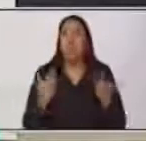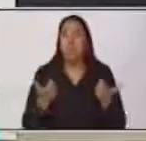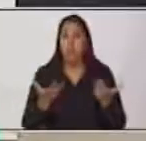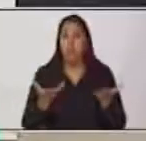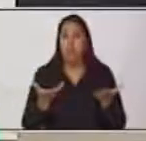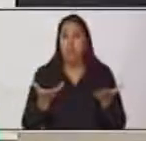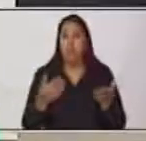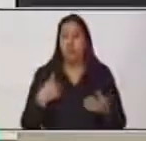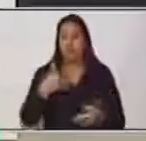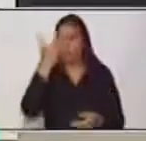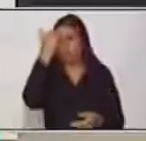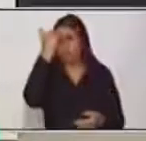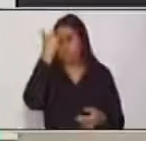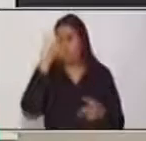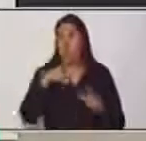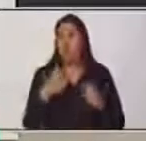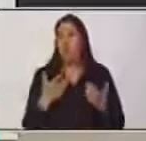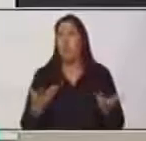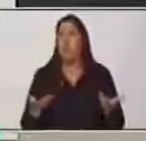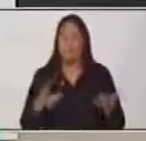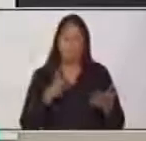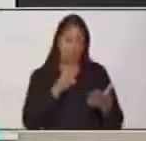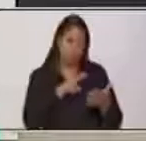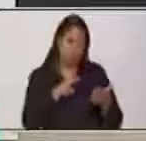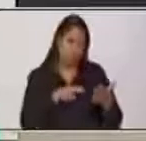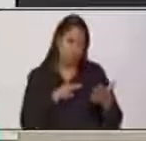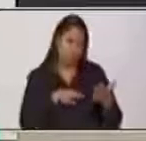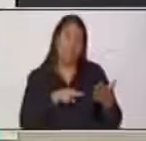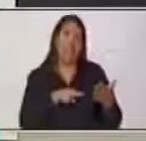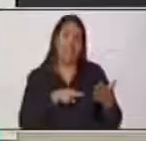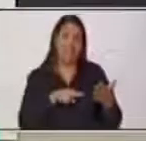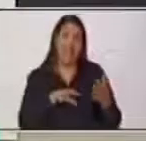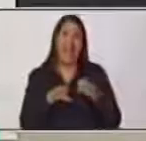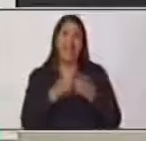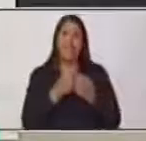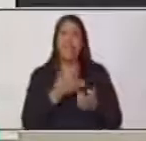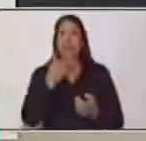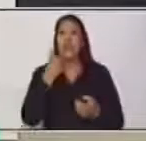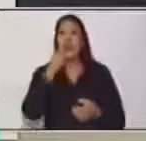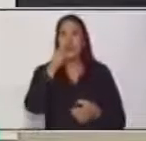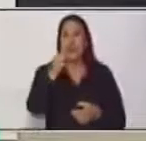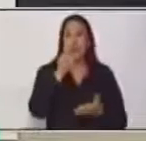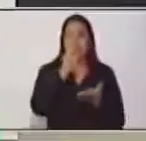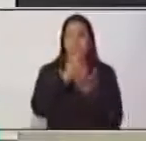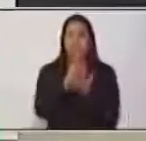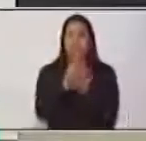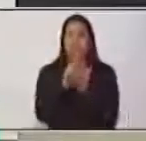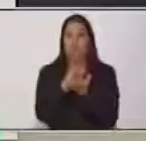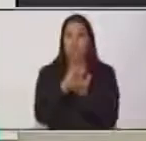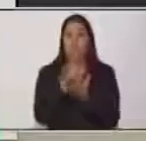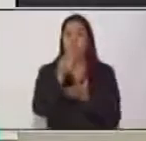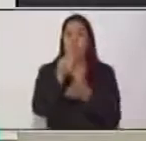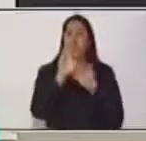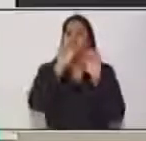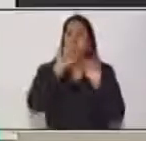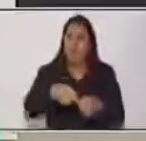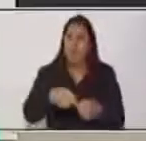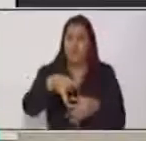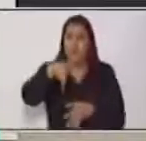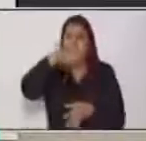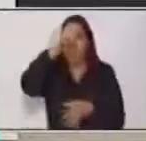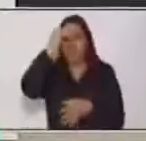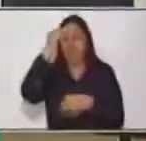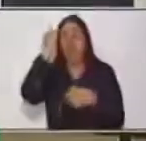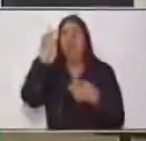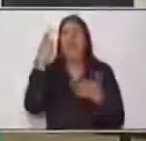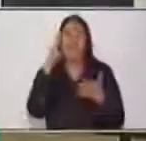conocimientos? Yo les anoté ciertas recomendaciones para que usted las pueda aplicar, para que usted pueda comprender el leer